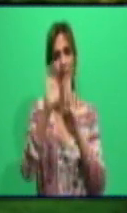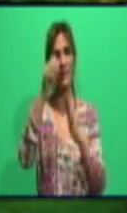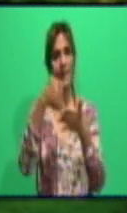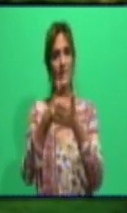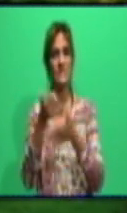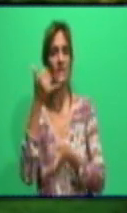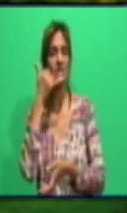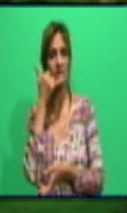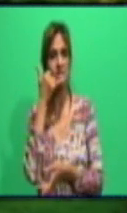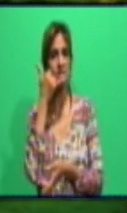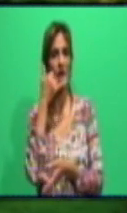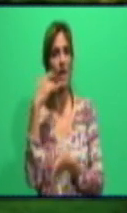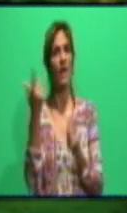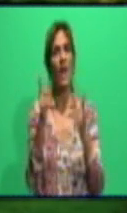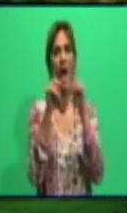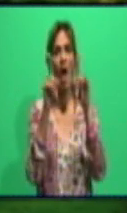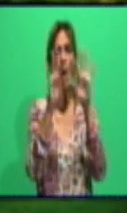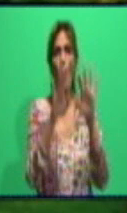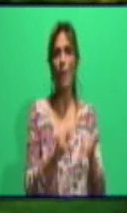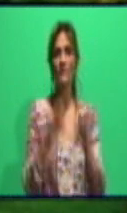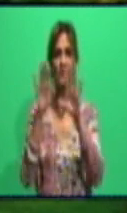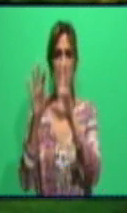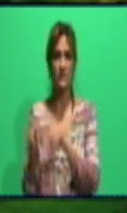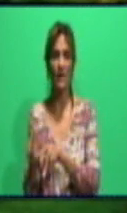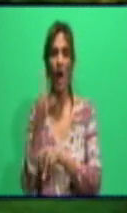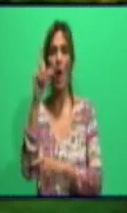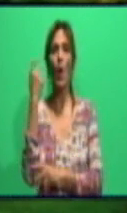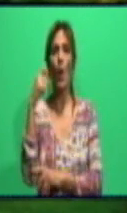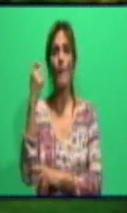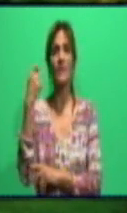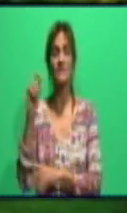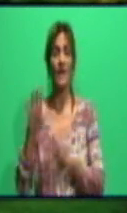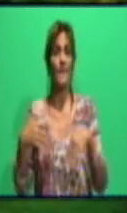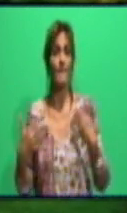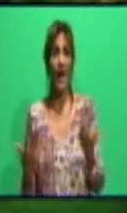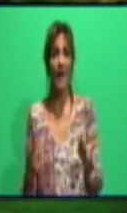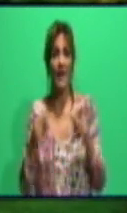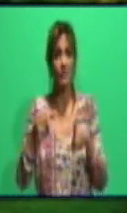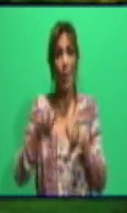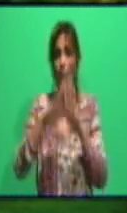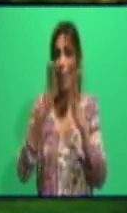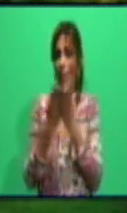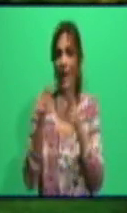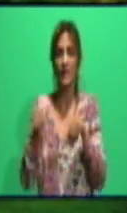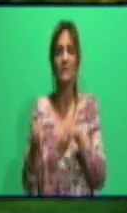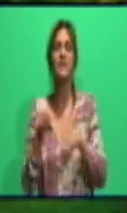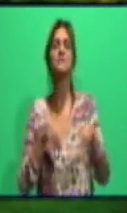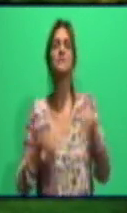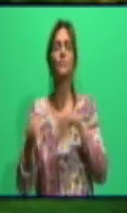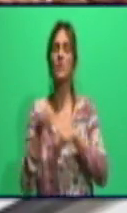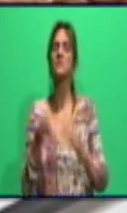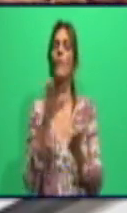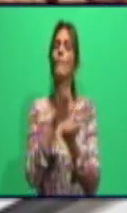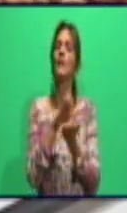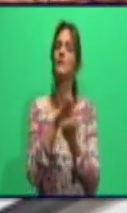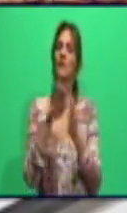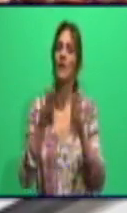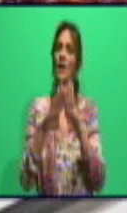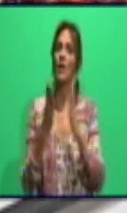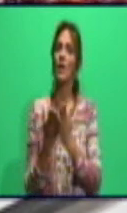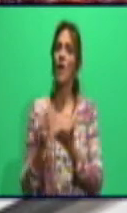oficinas comerciales para, en medio de toda esta panorámica, mantener hasta donde se pueda la vitalidad del servicio.